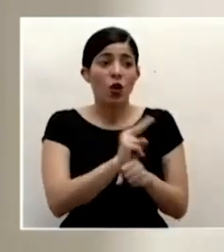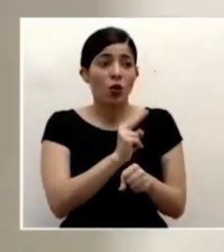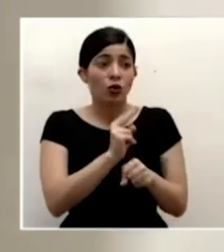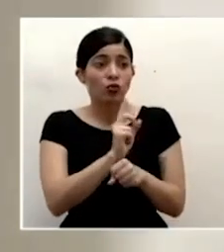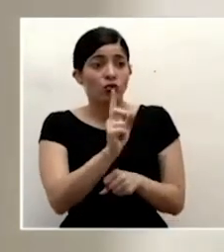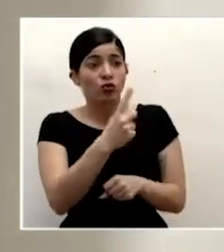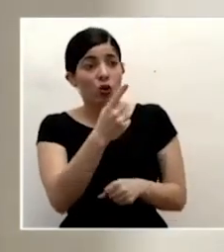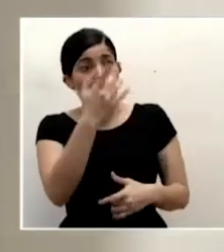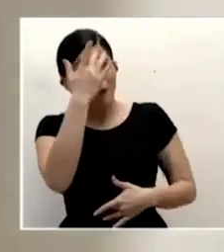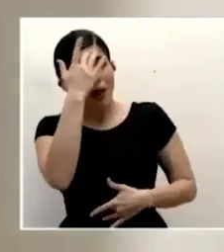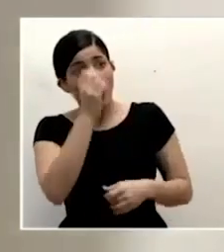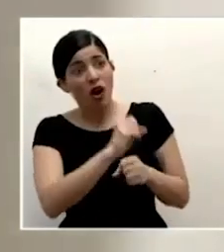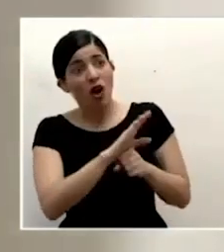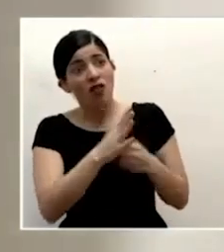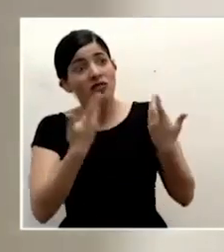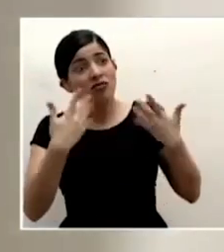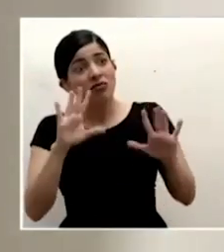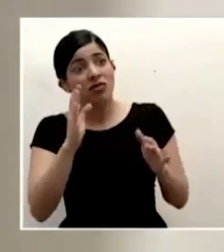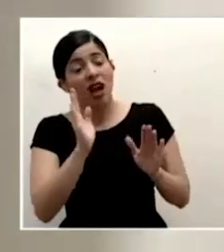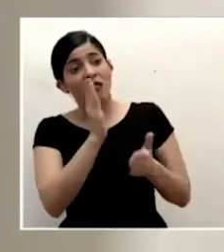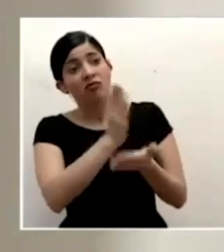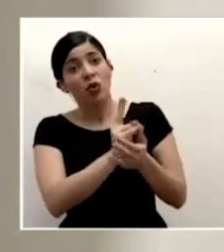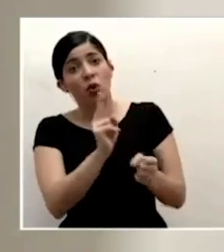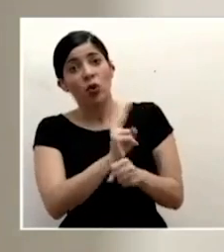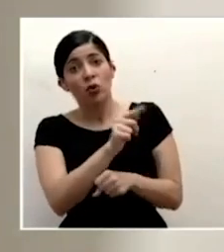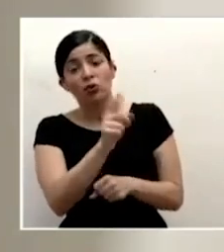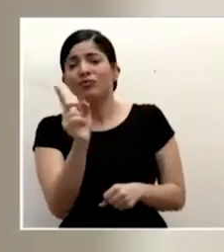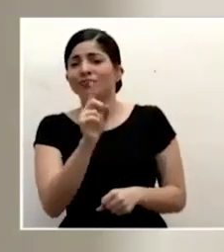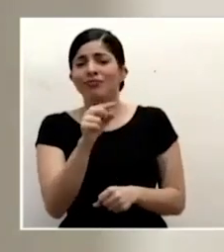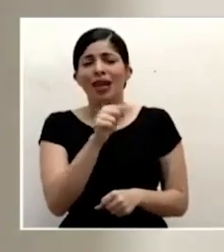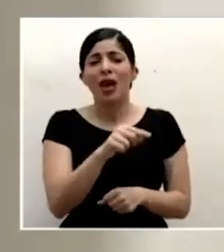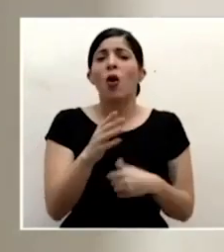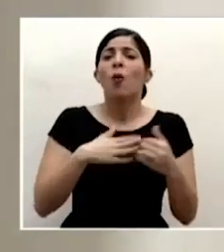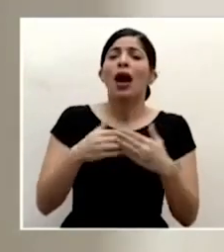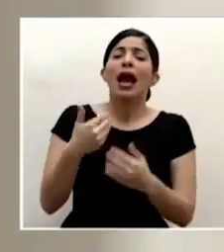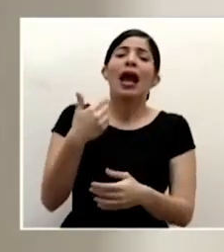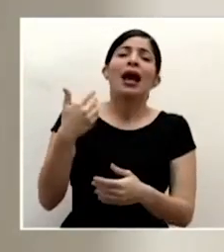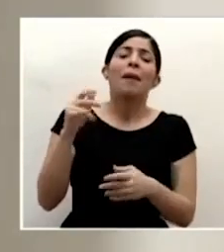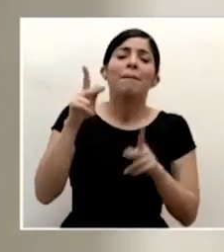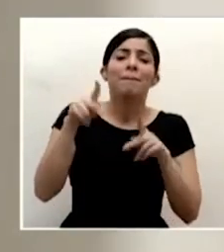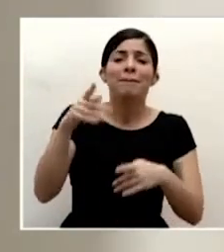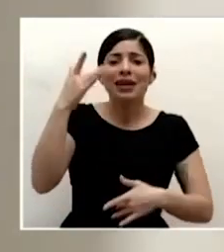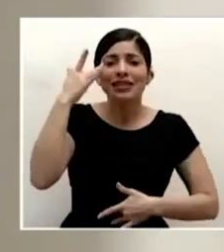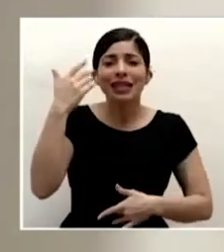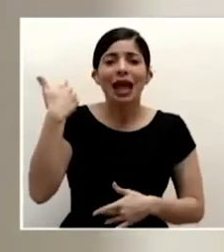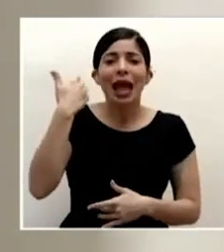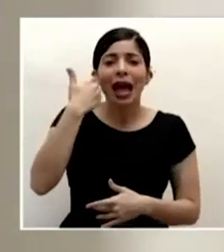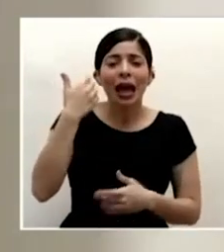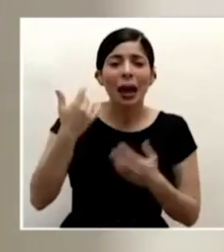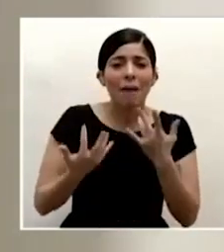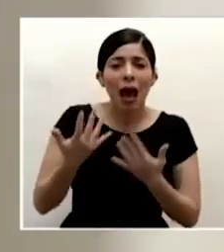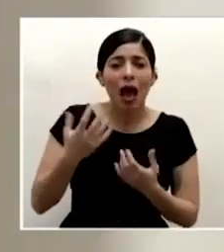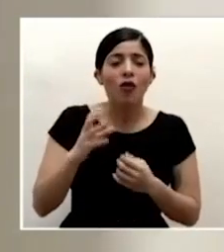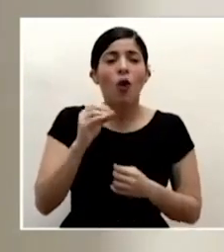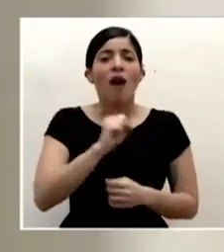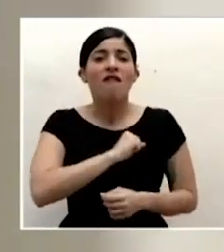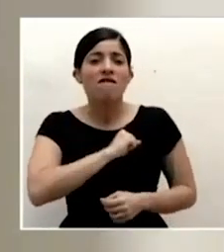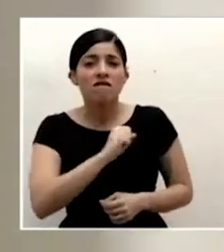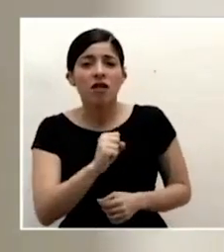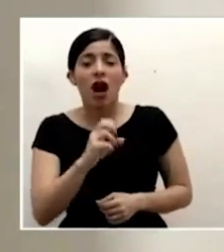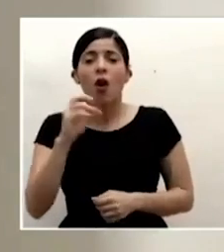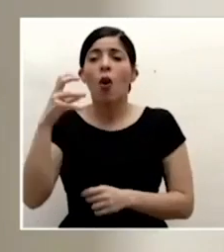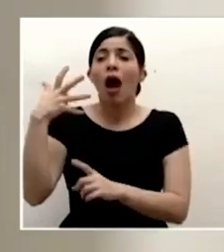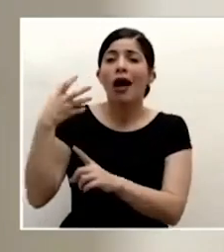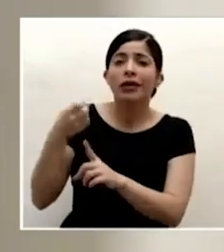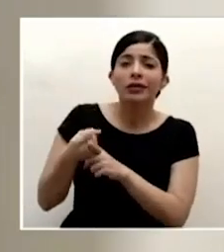COVID 19 se pueden usar para pacientes quemados pacientes infartados accidentados de infecciones